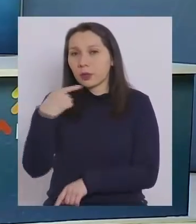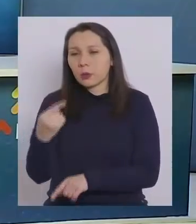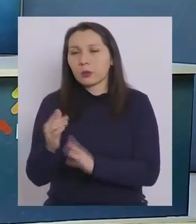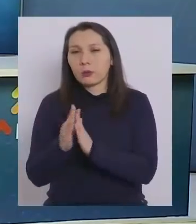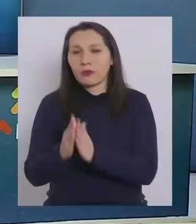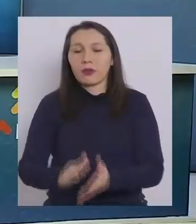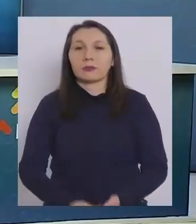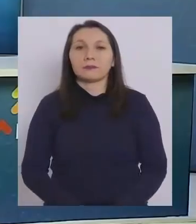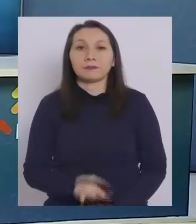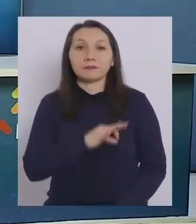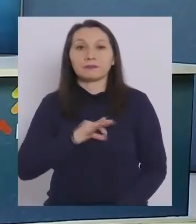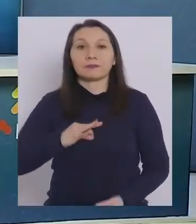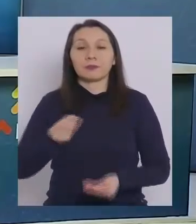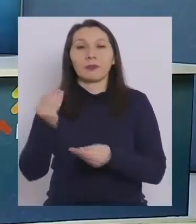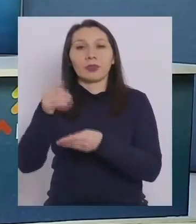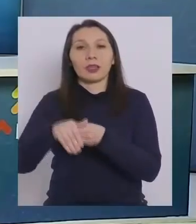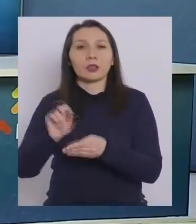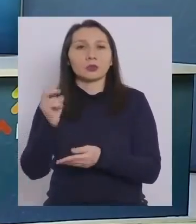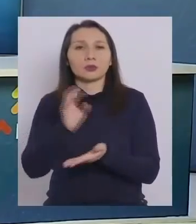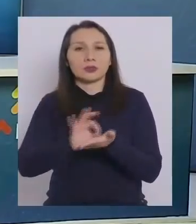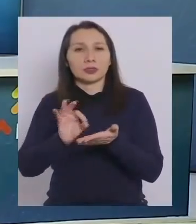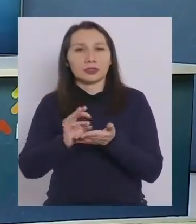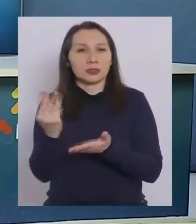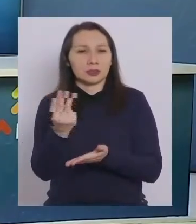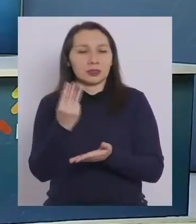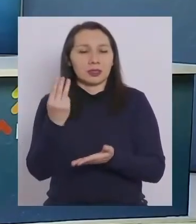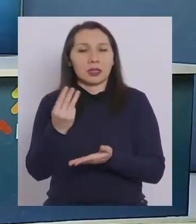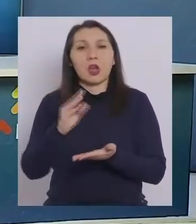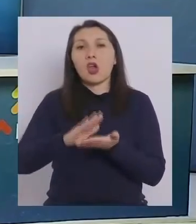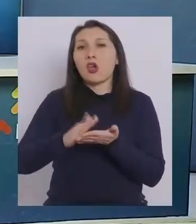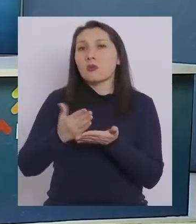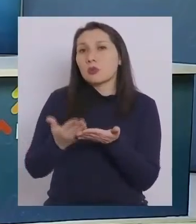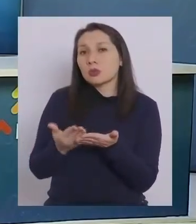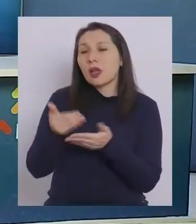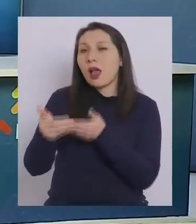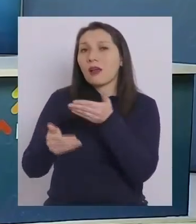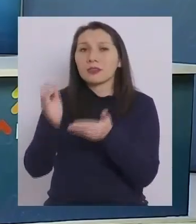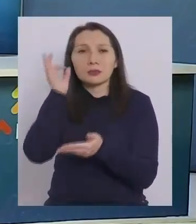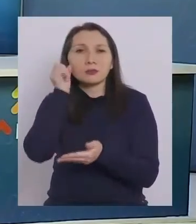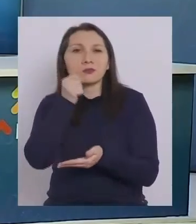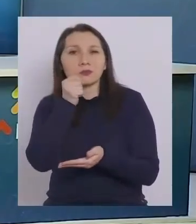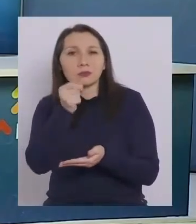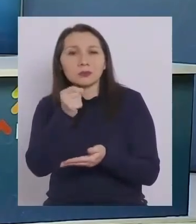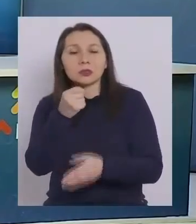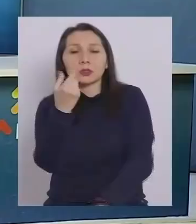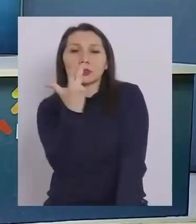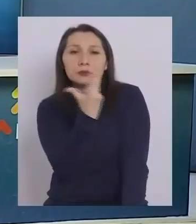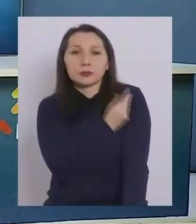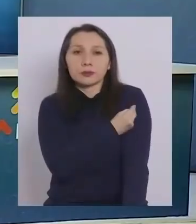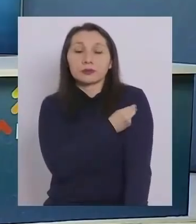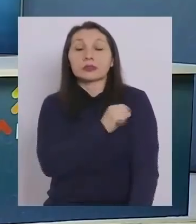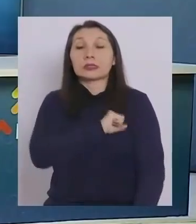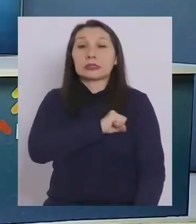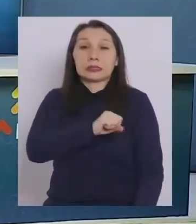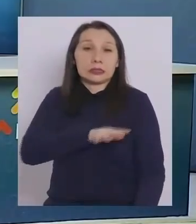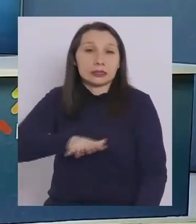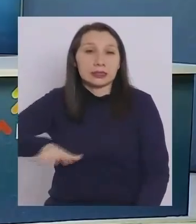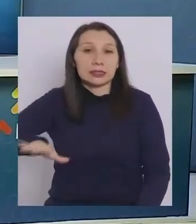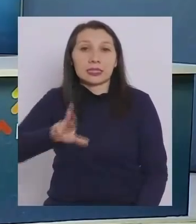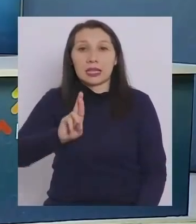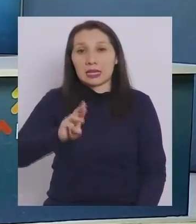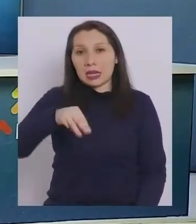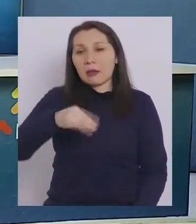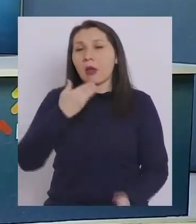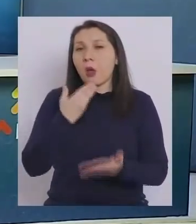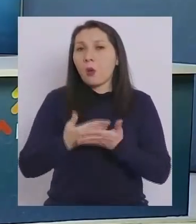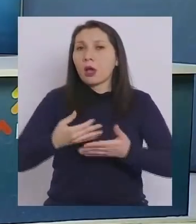Ministro, buenas tardes, subsecretarios. ¿Cómo está el avance de la vacunación en la región metropolitana? ¿Cuándo se podría llegar a